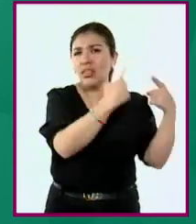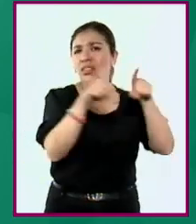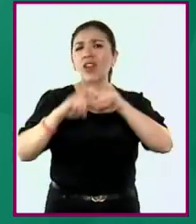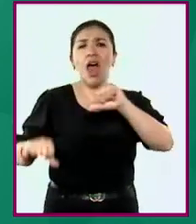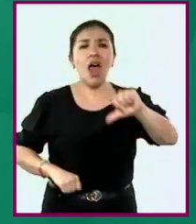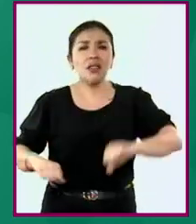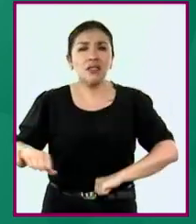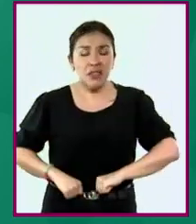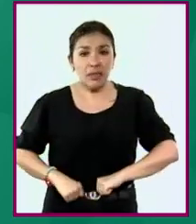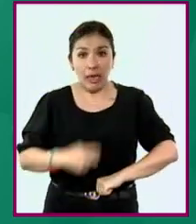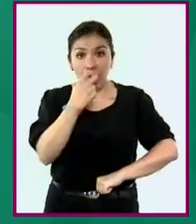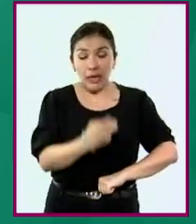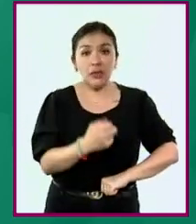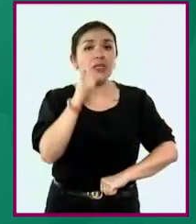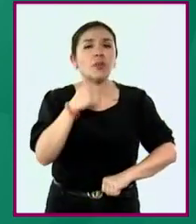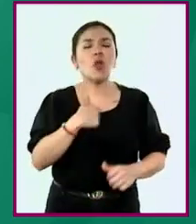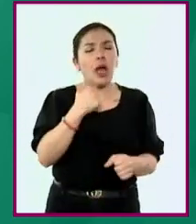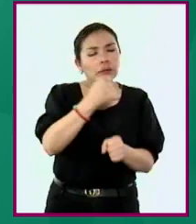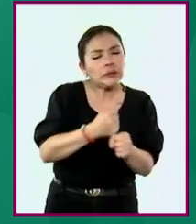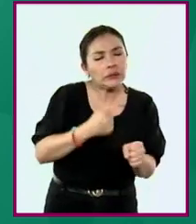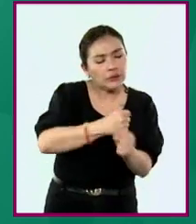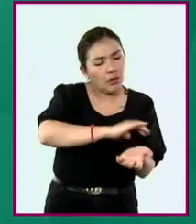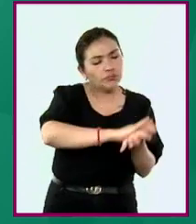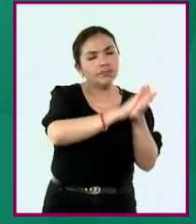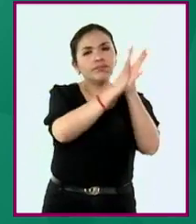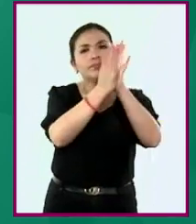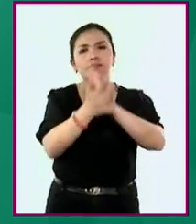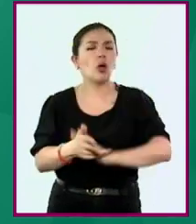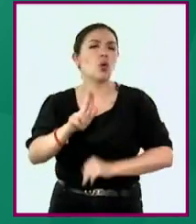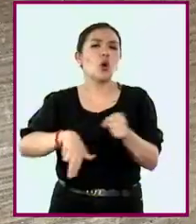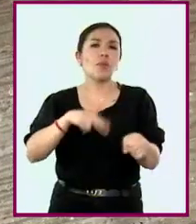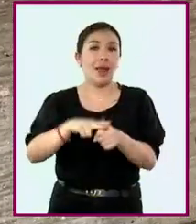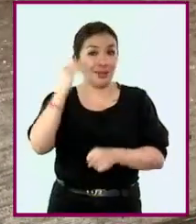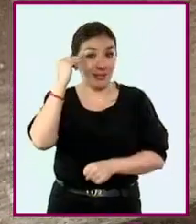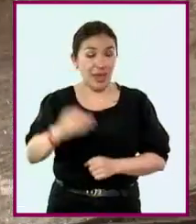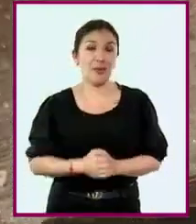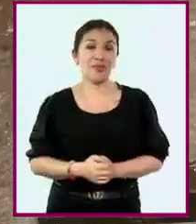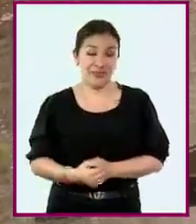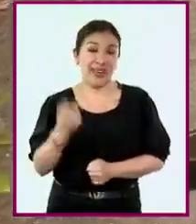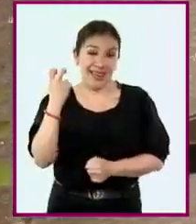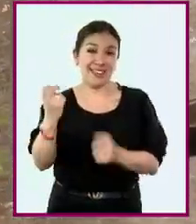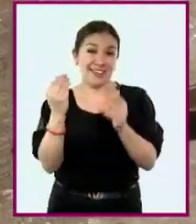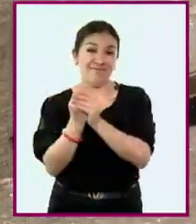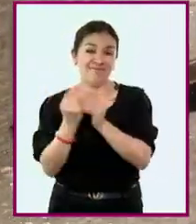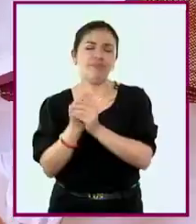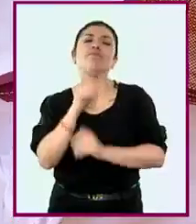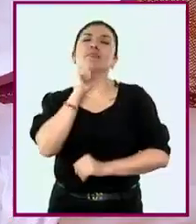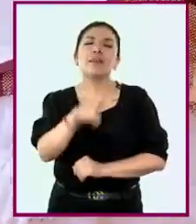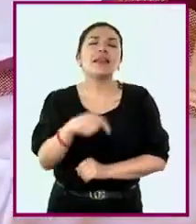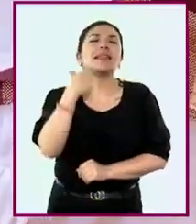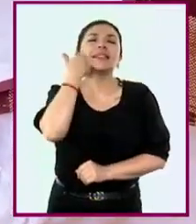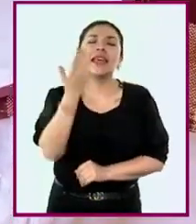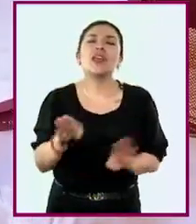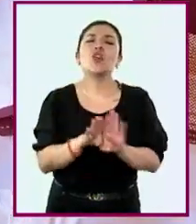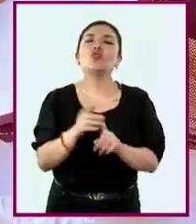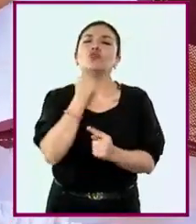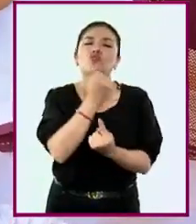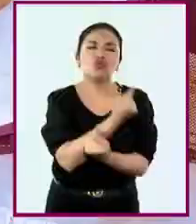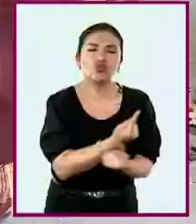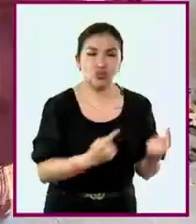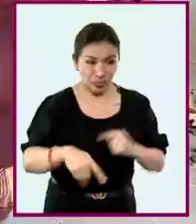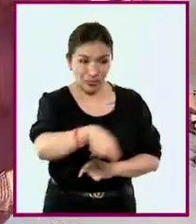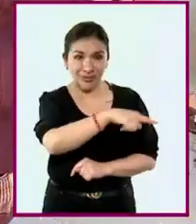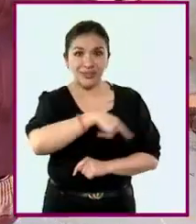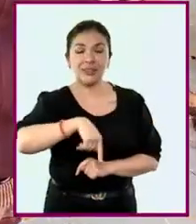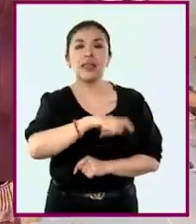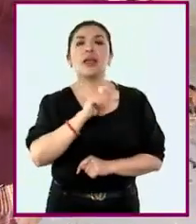actividades y que la transformamos a través del tiempo. Este campo formativo también pretende que las